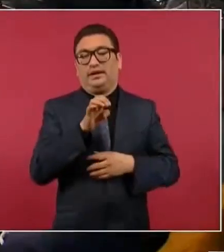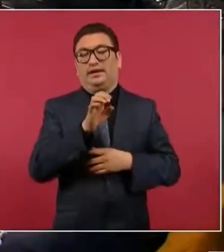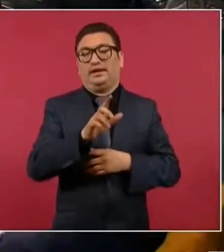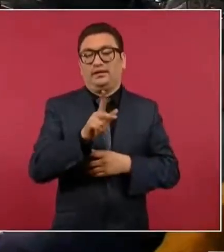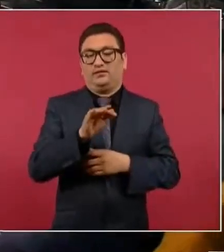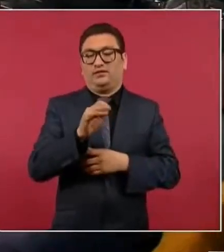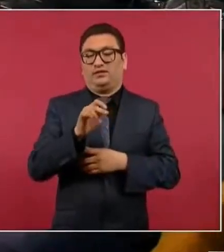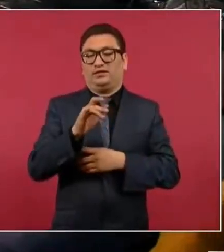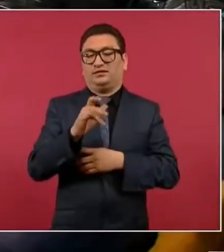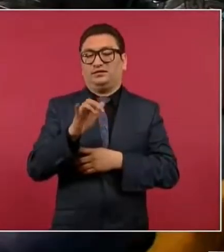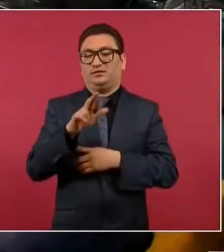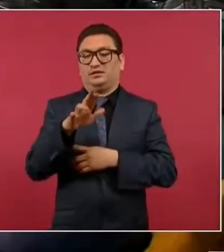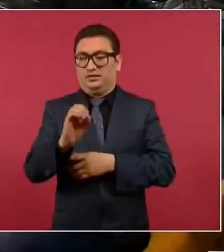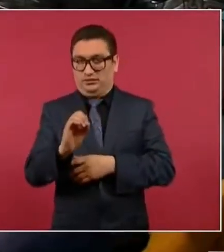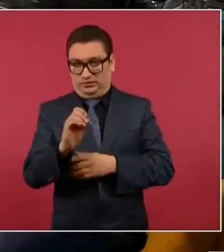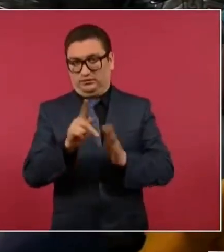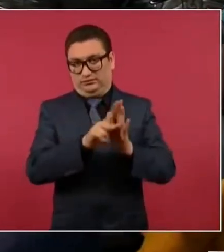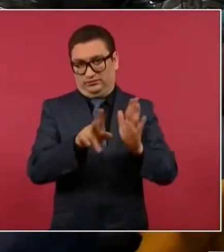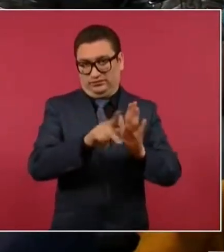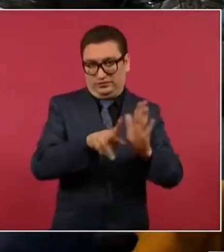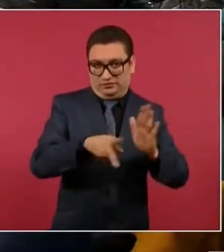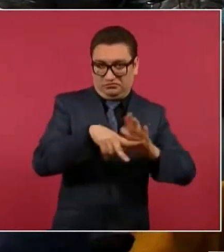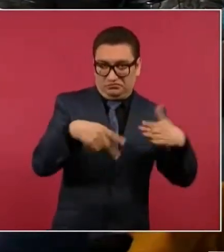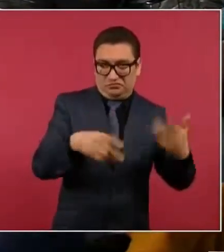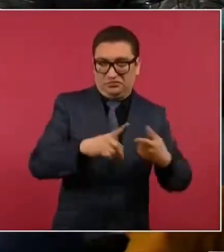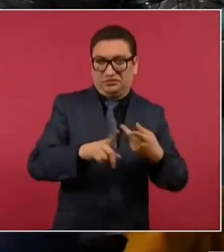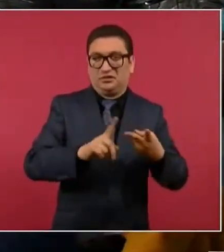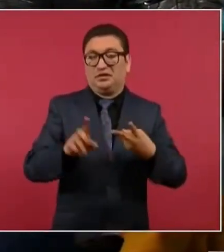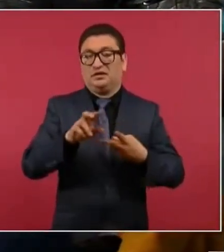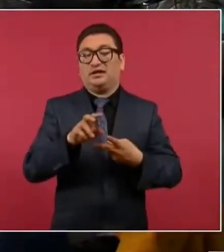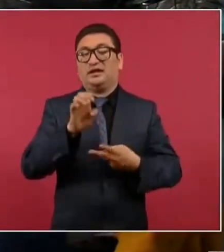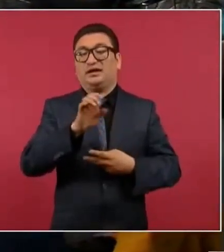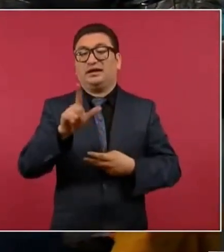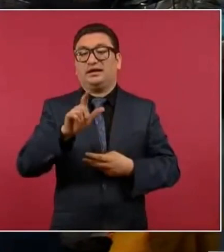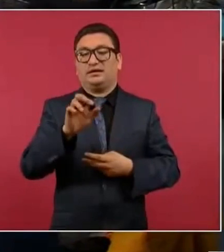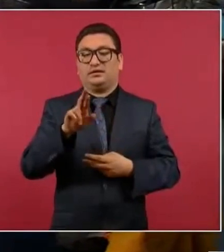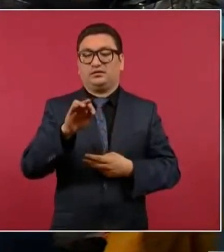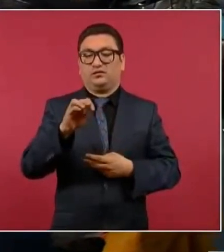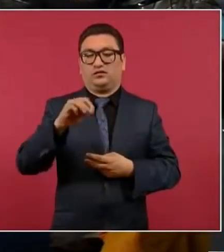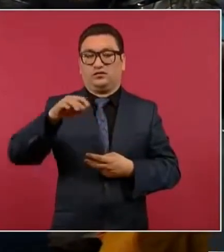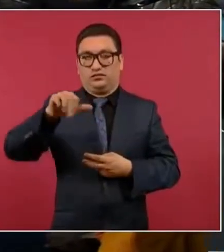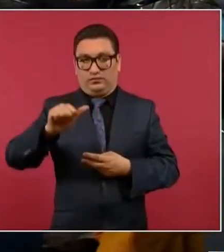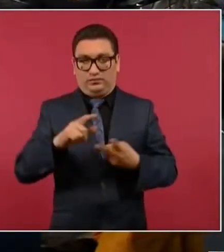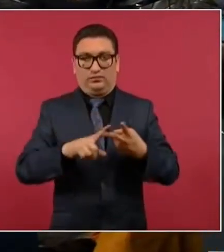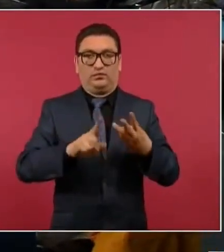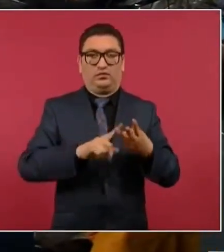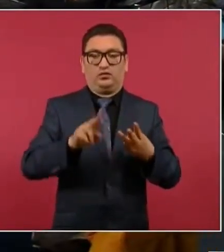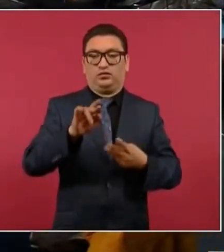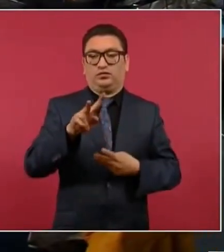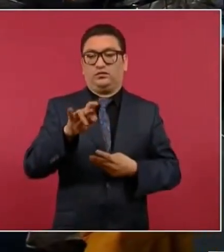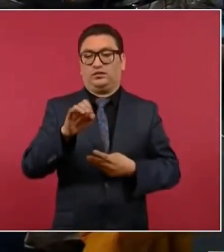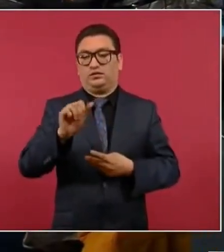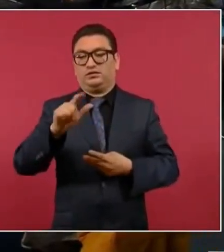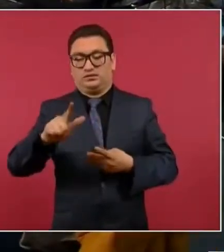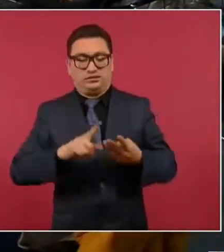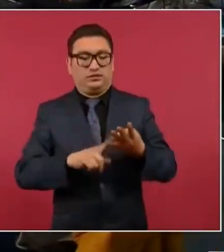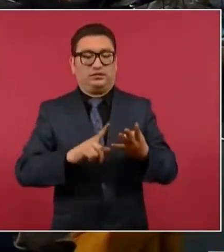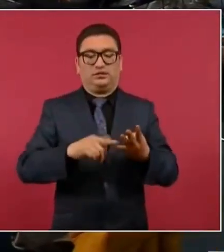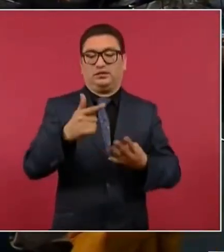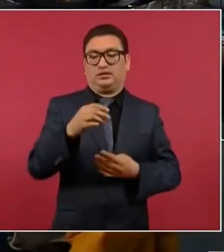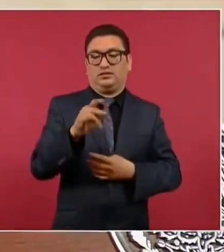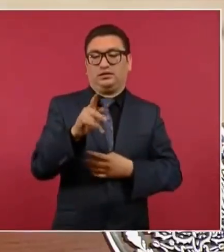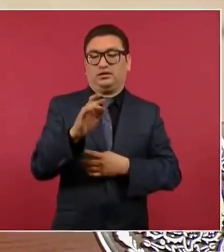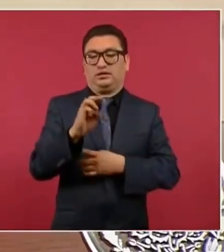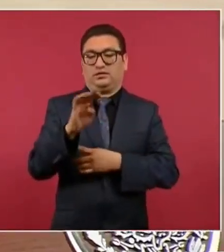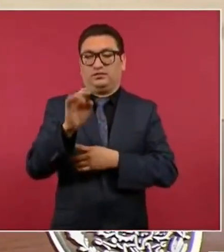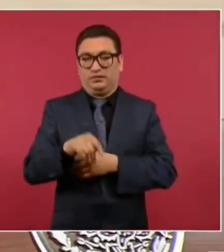al reforma al universal Aguilar Camín a Jorge